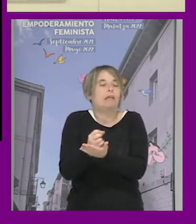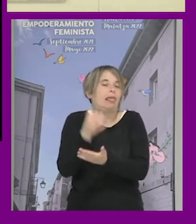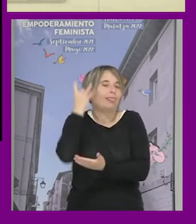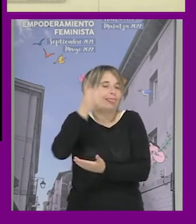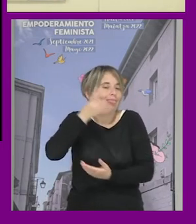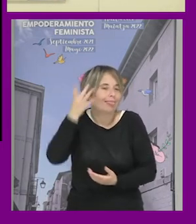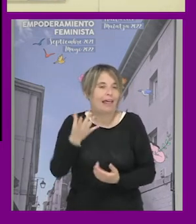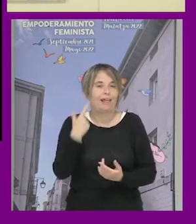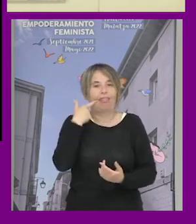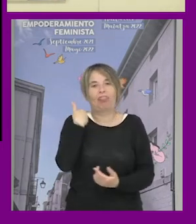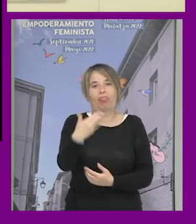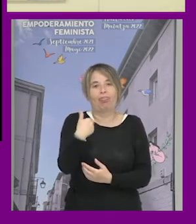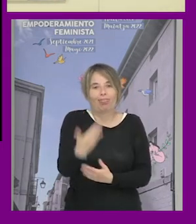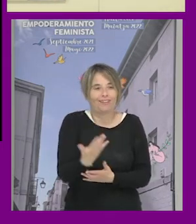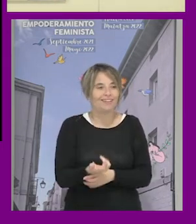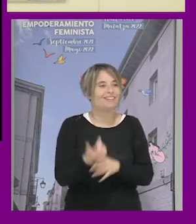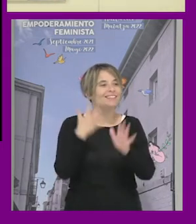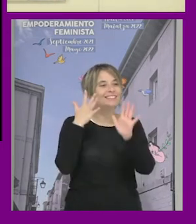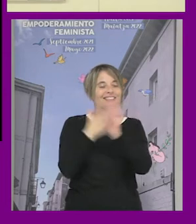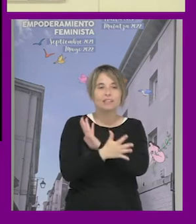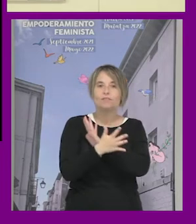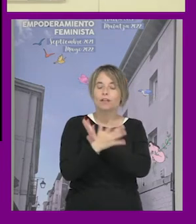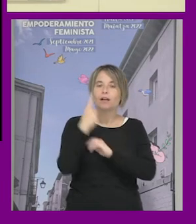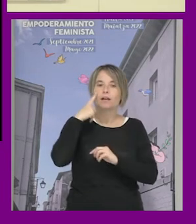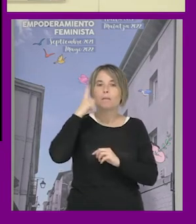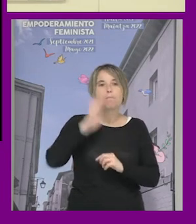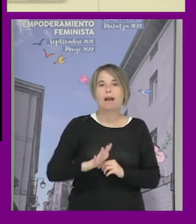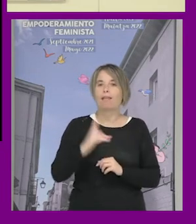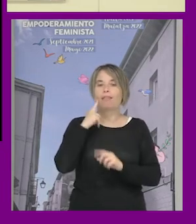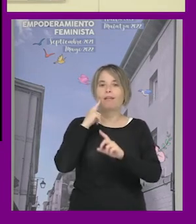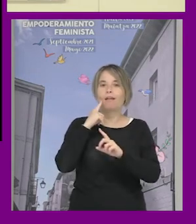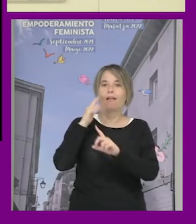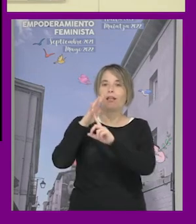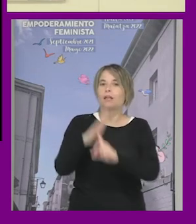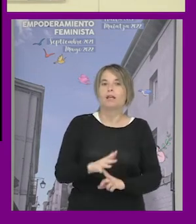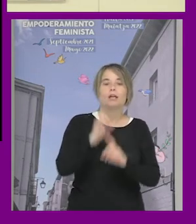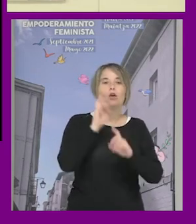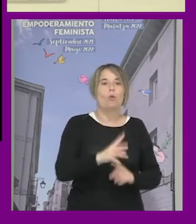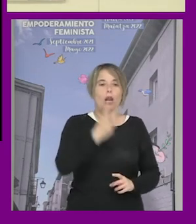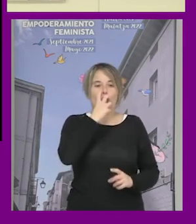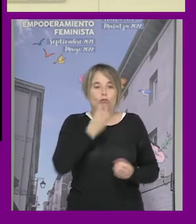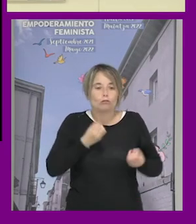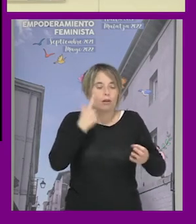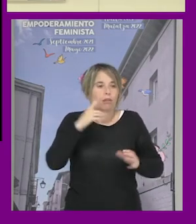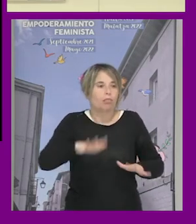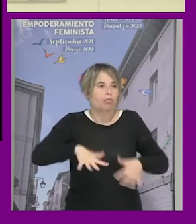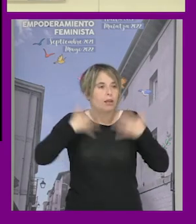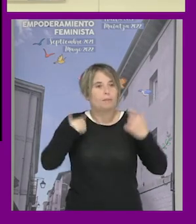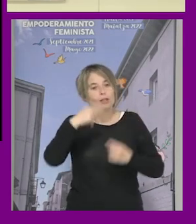lo menos por tanto como algo que es igual de intrascendente que toque un programa del corazón de repente tiene el estatuto de